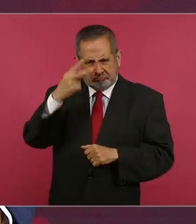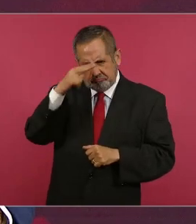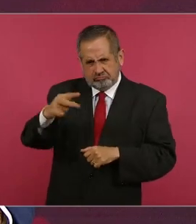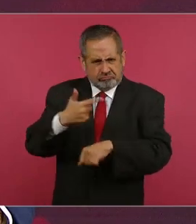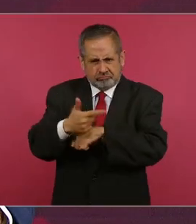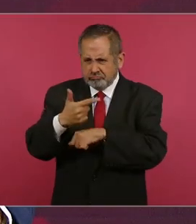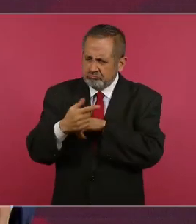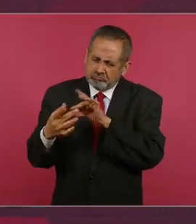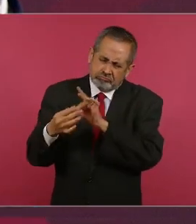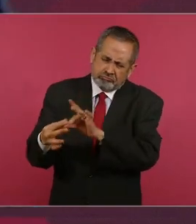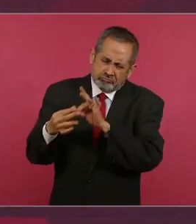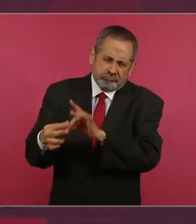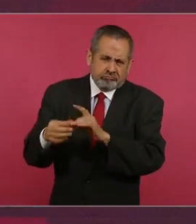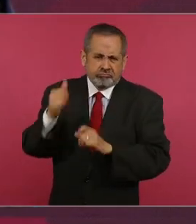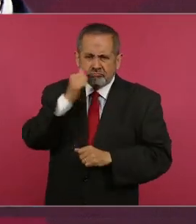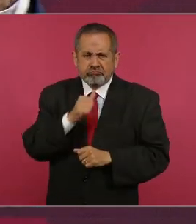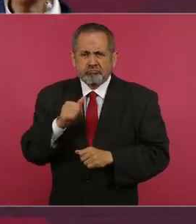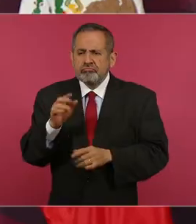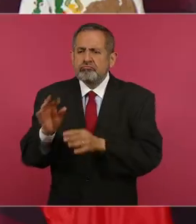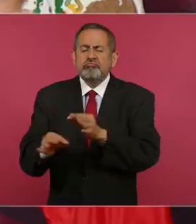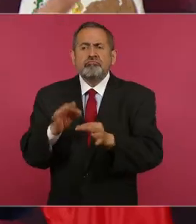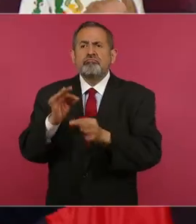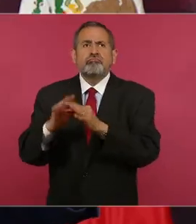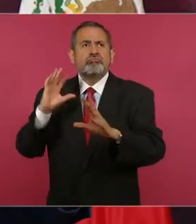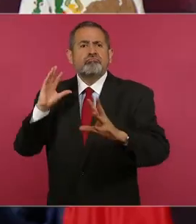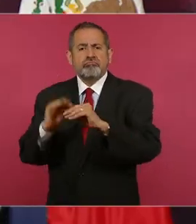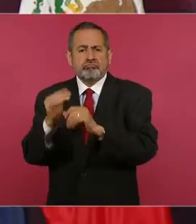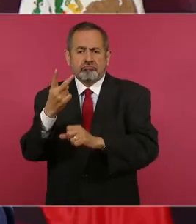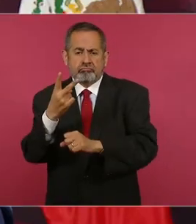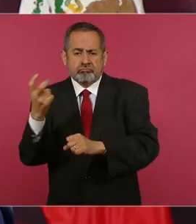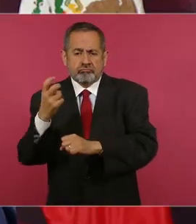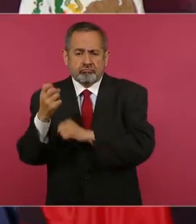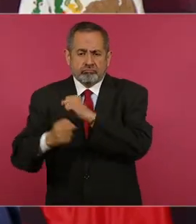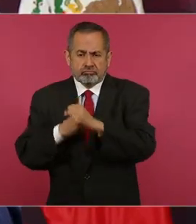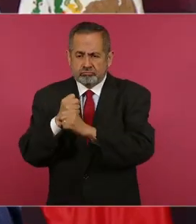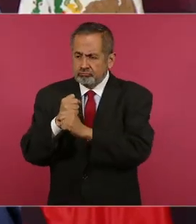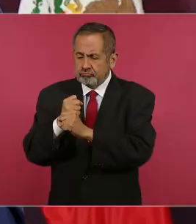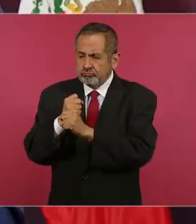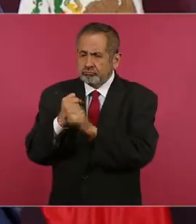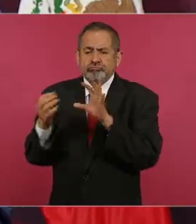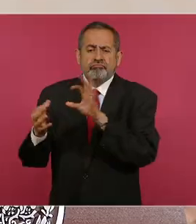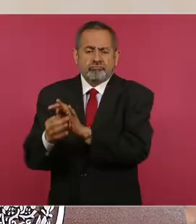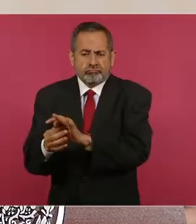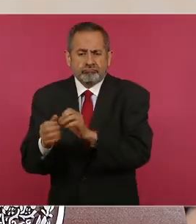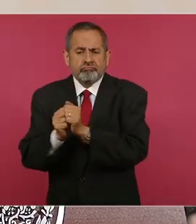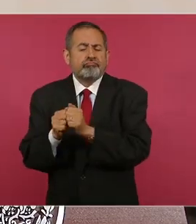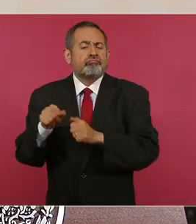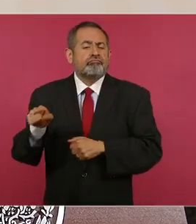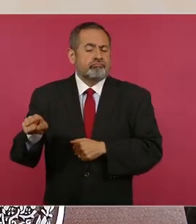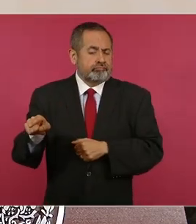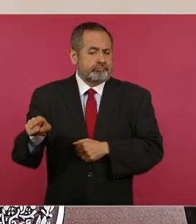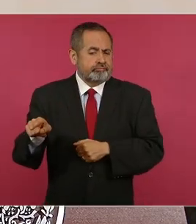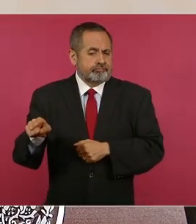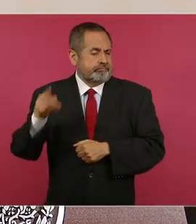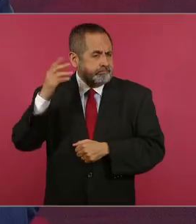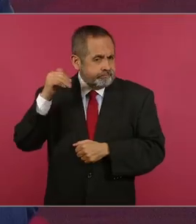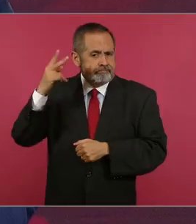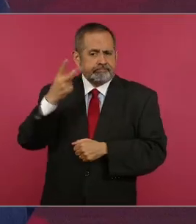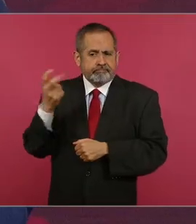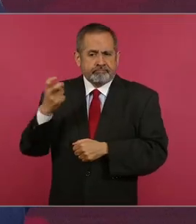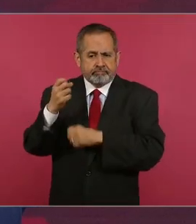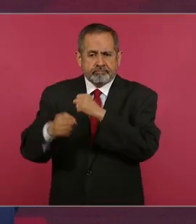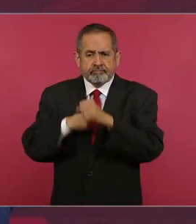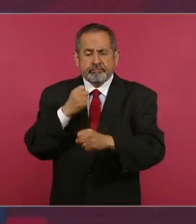se van a cumplir 200 años de que se